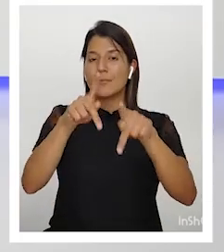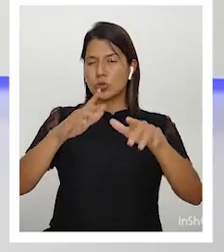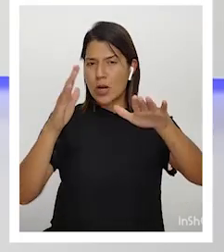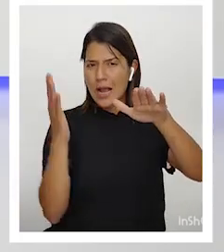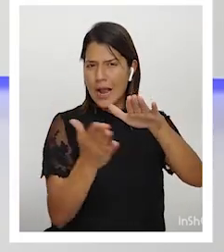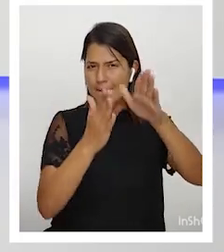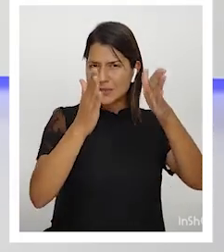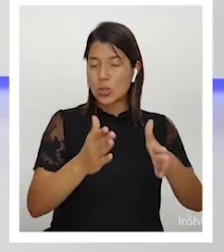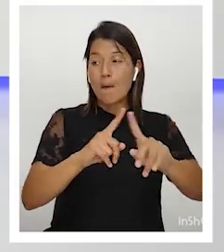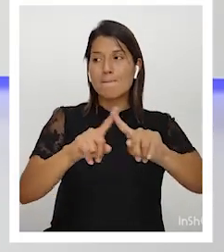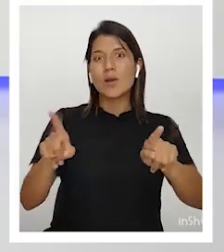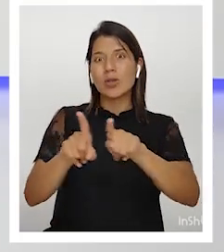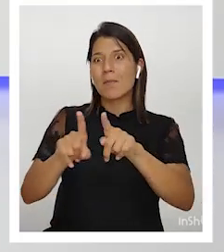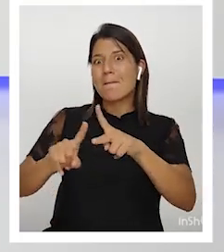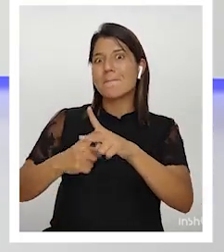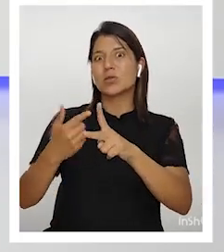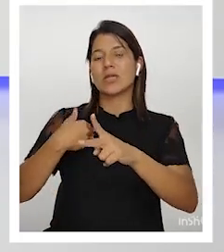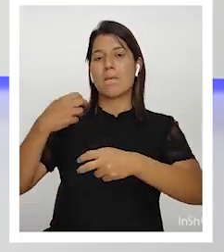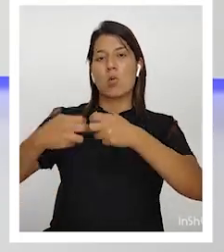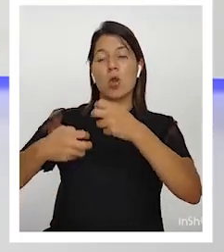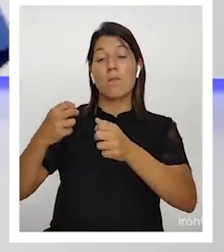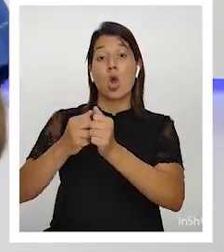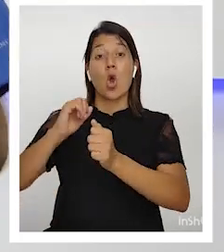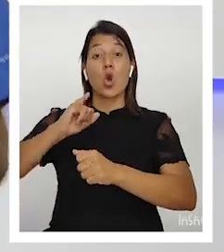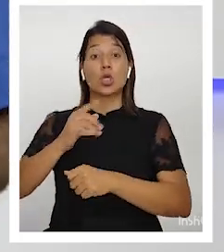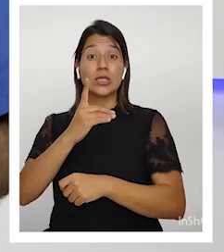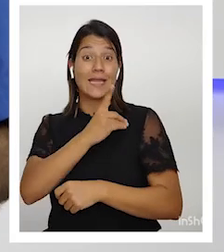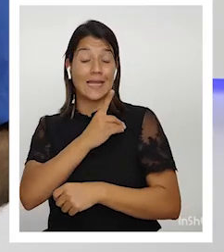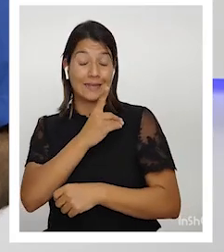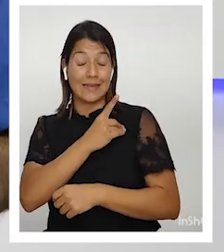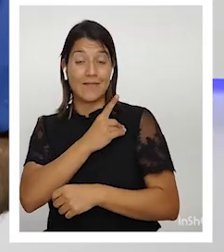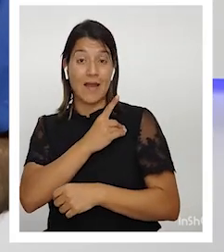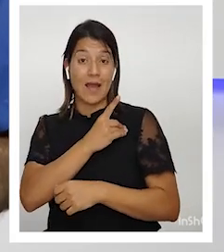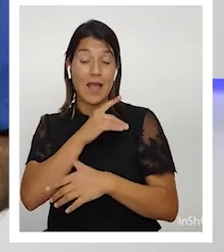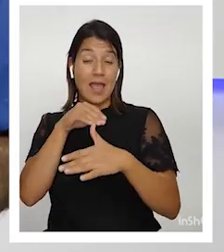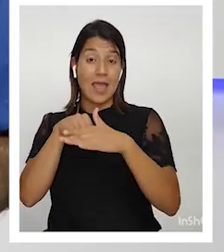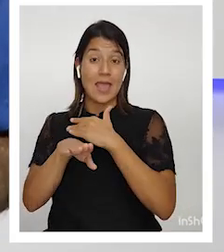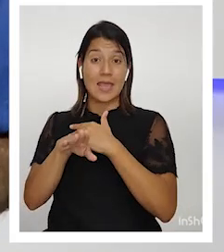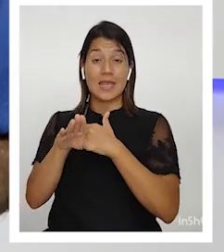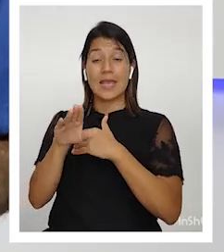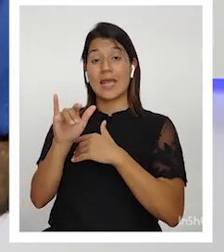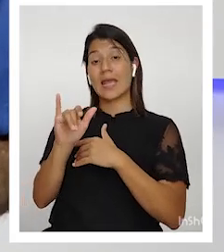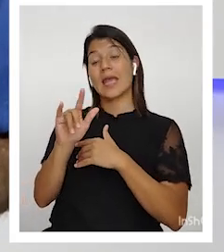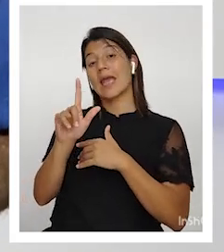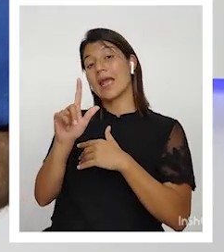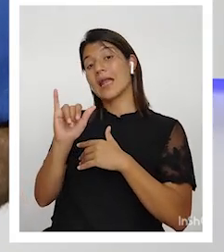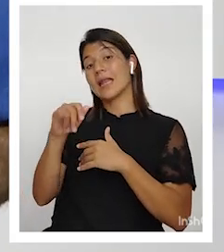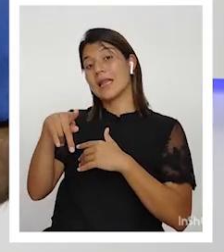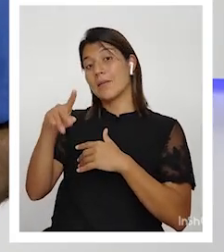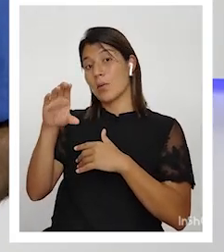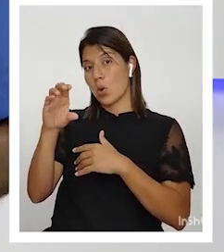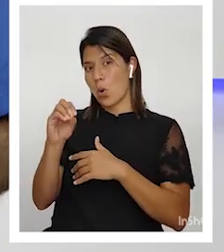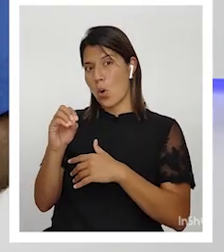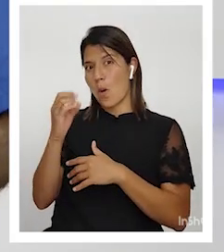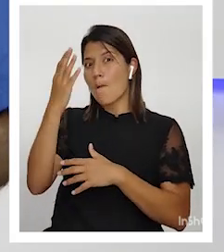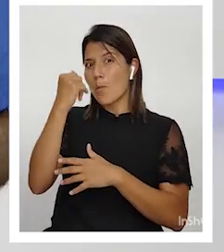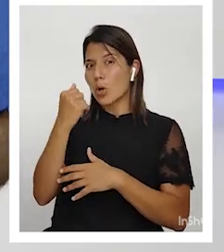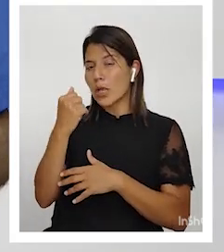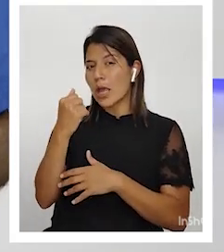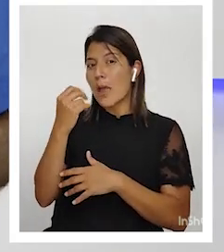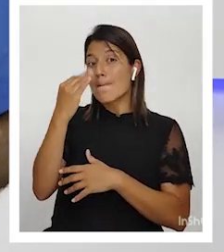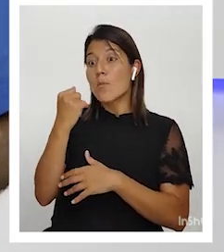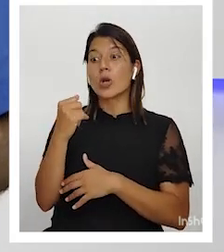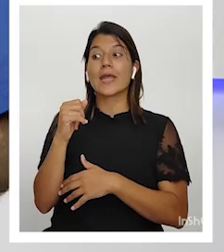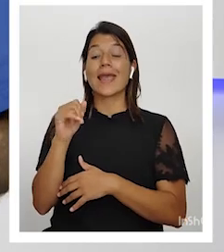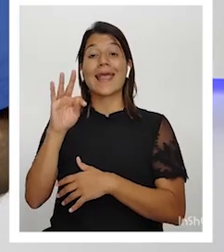entró en conflicto con la junta directiva del delitco porque él estaba apoyando